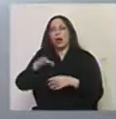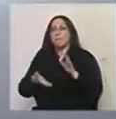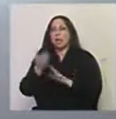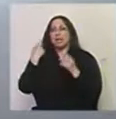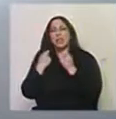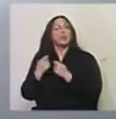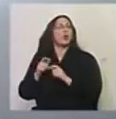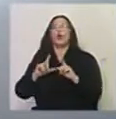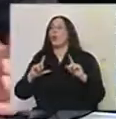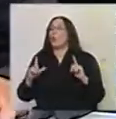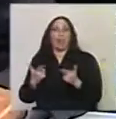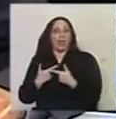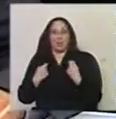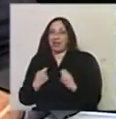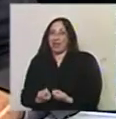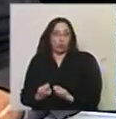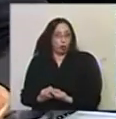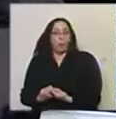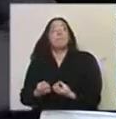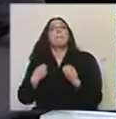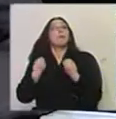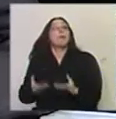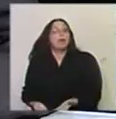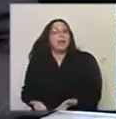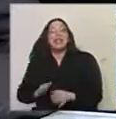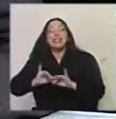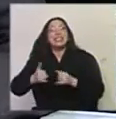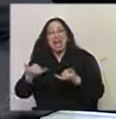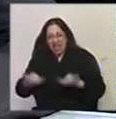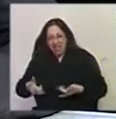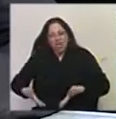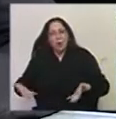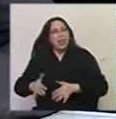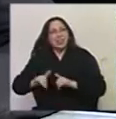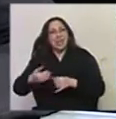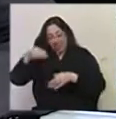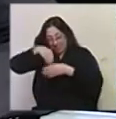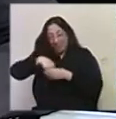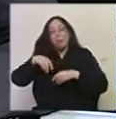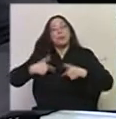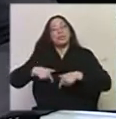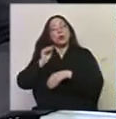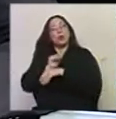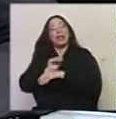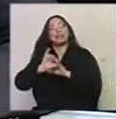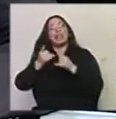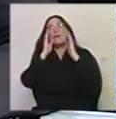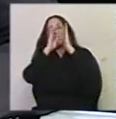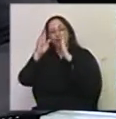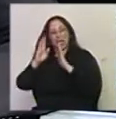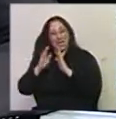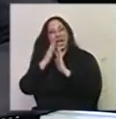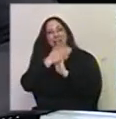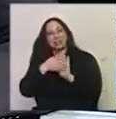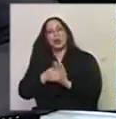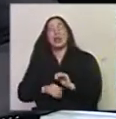no hay gasto. ¿Por qué no hay gasto? Porque ya todo existe. Dentro del Ministerio de Educación y Cultura ya existe la Biblioteca Nacional, ya existe el